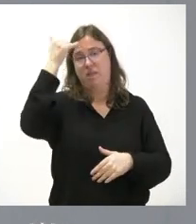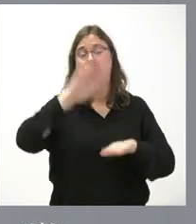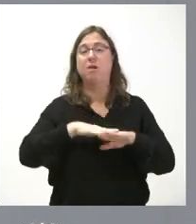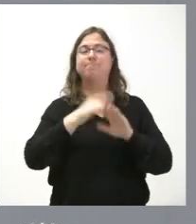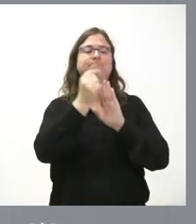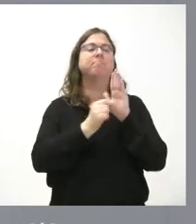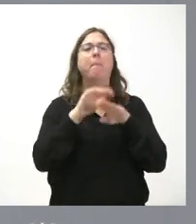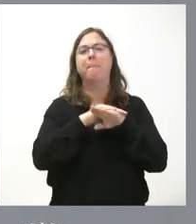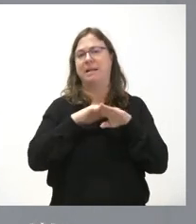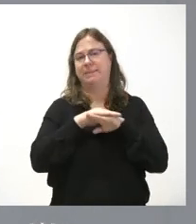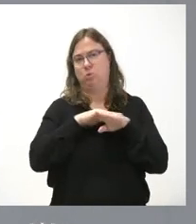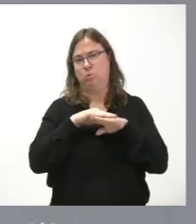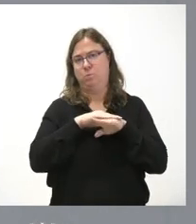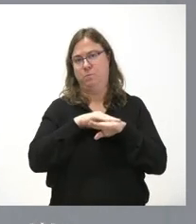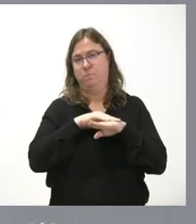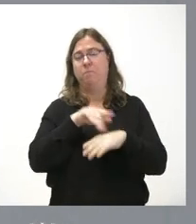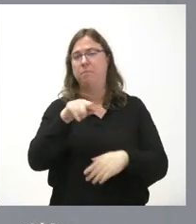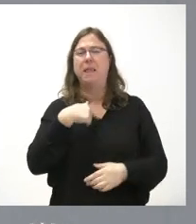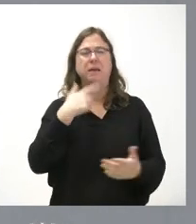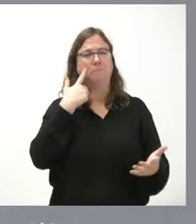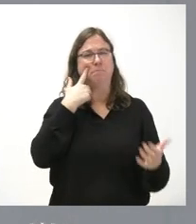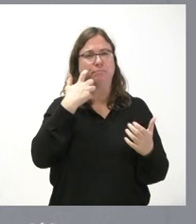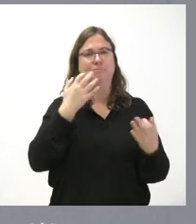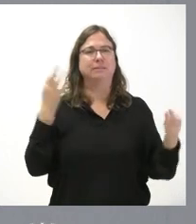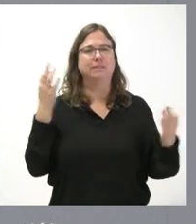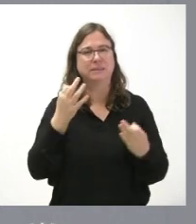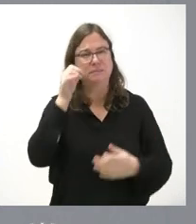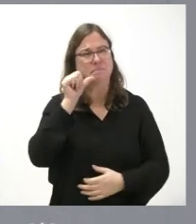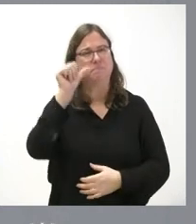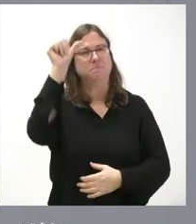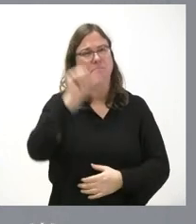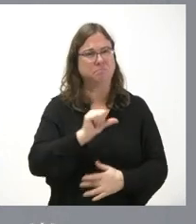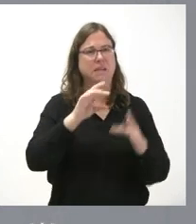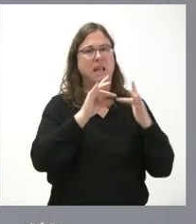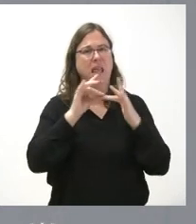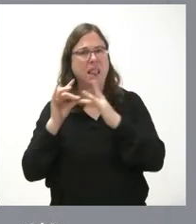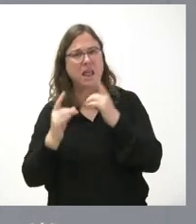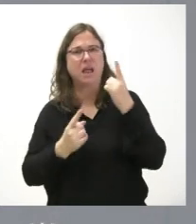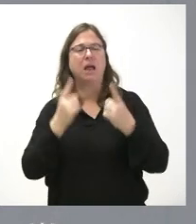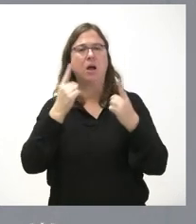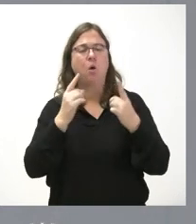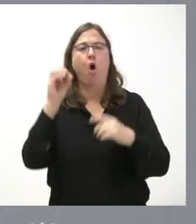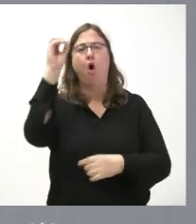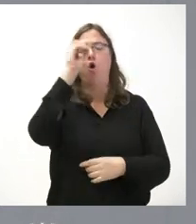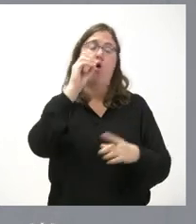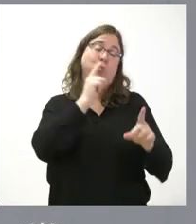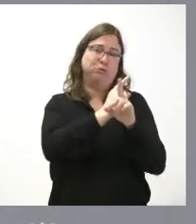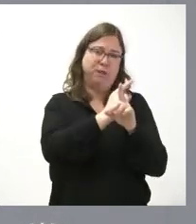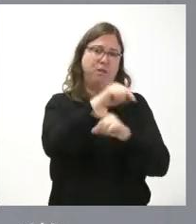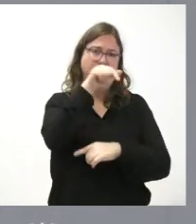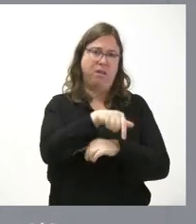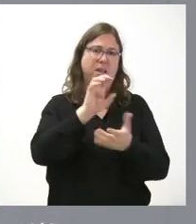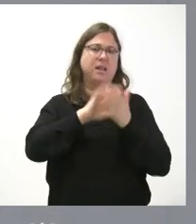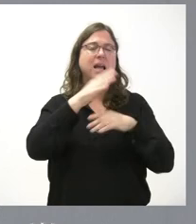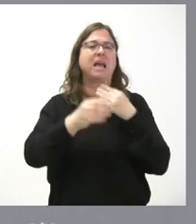constitucional básico quizá aquí lo que chirría bastante es escuchar algunos líderes en la oposición en Castilla y León que lo que